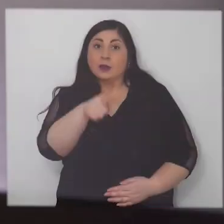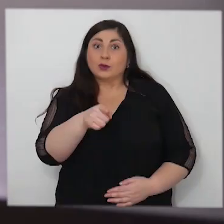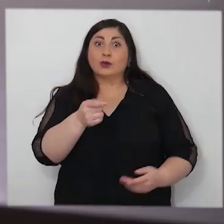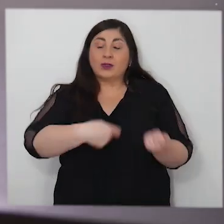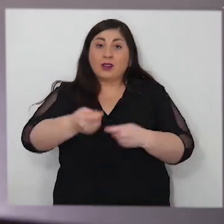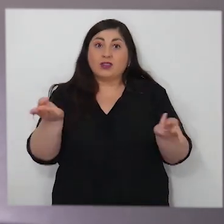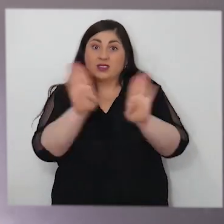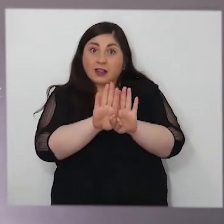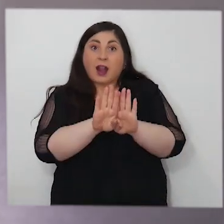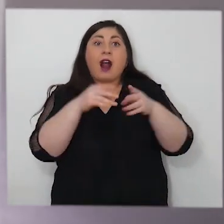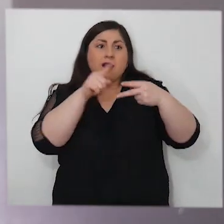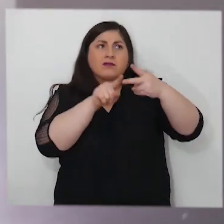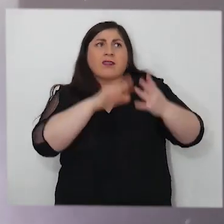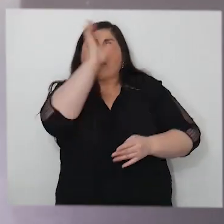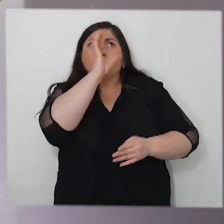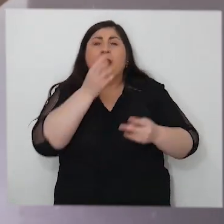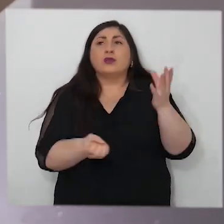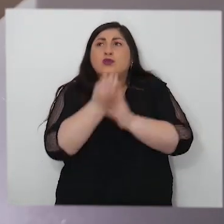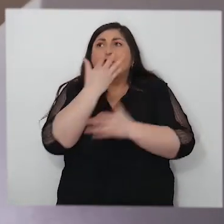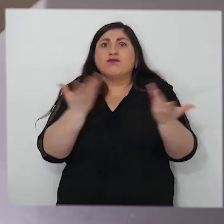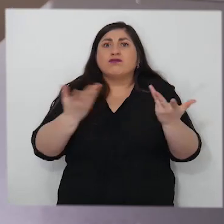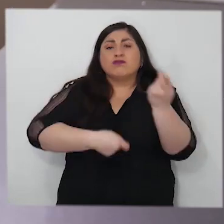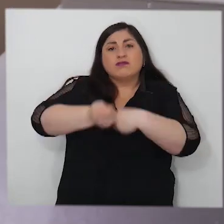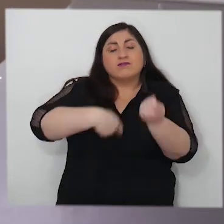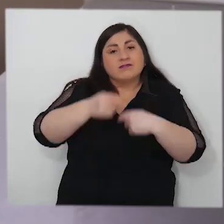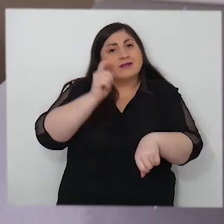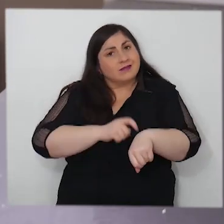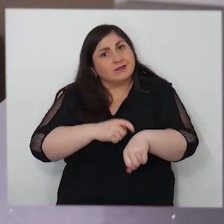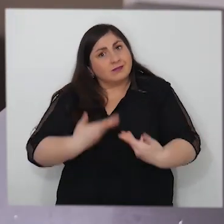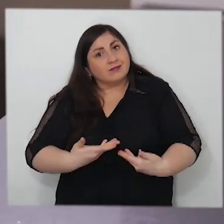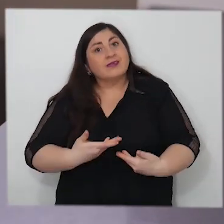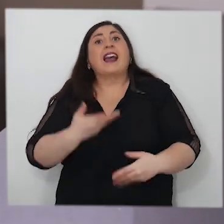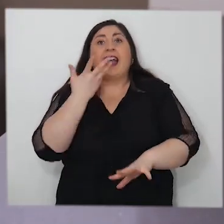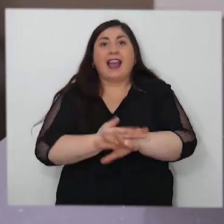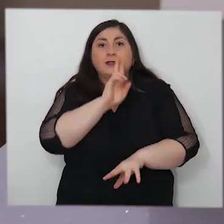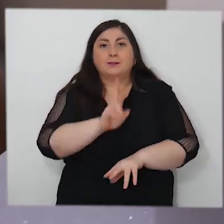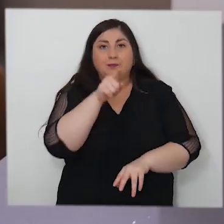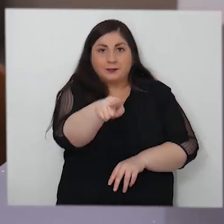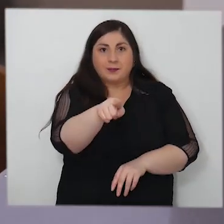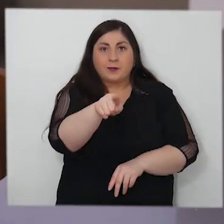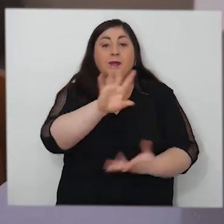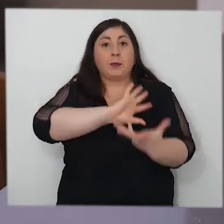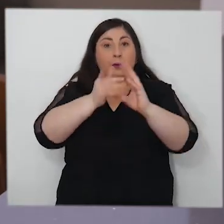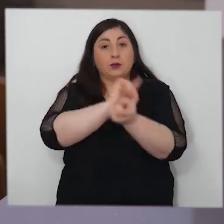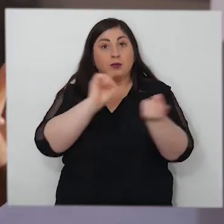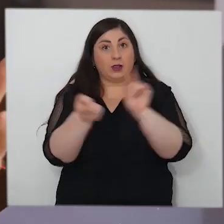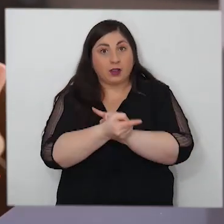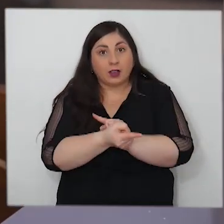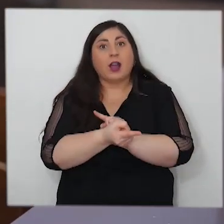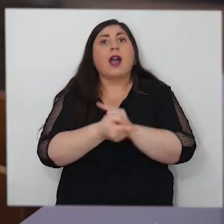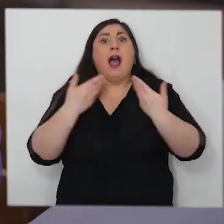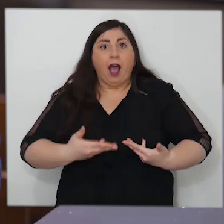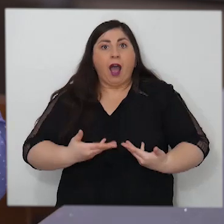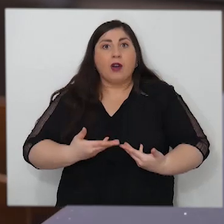Si tuviste que cerrar tu negocio o estás buscando nuevas alternativas para vender en estos tiempos, existe una solución para ti. El